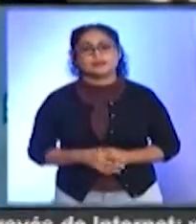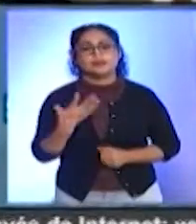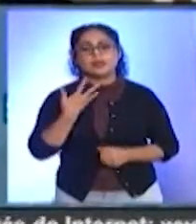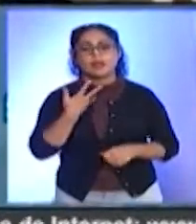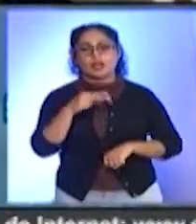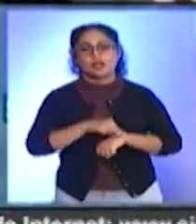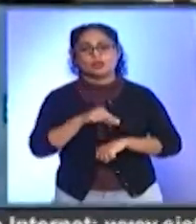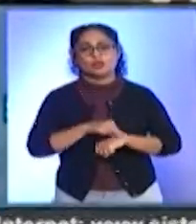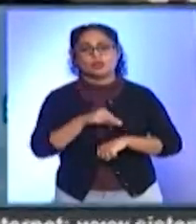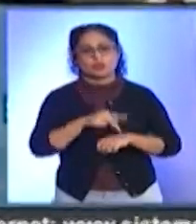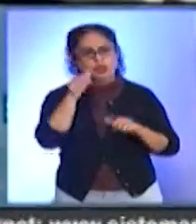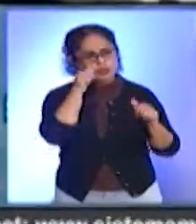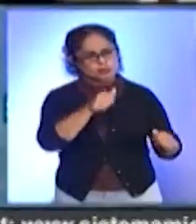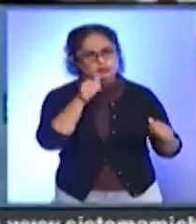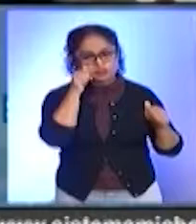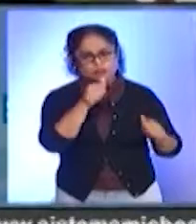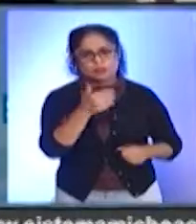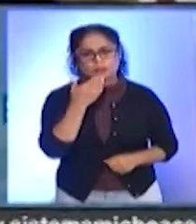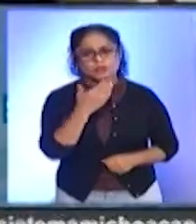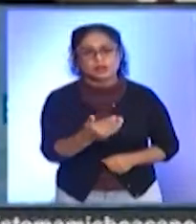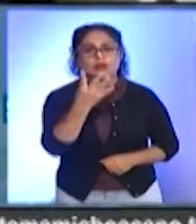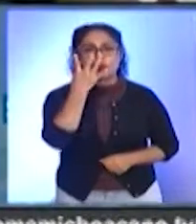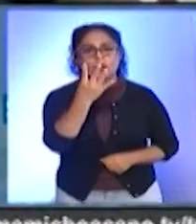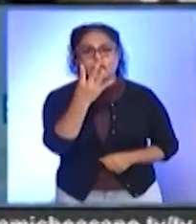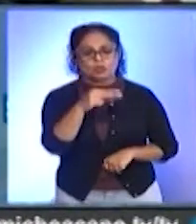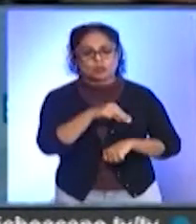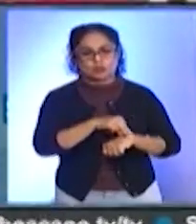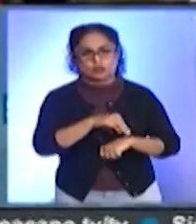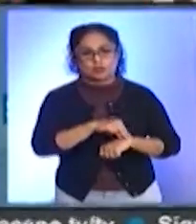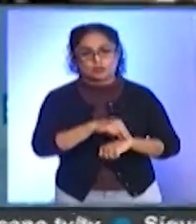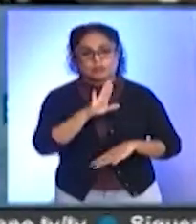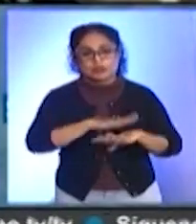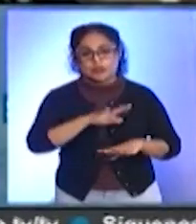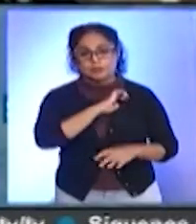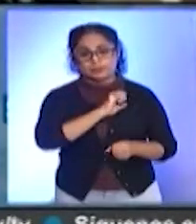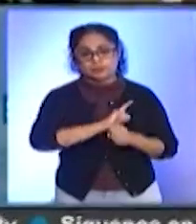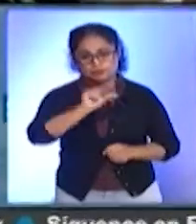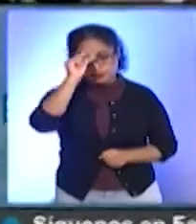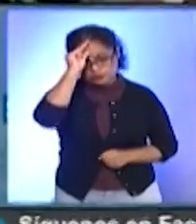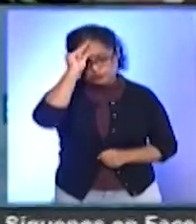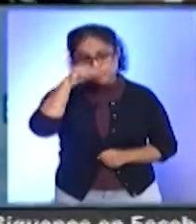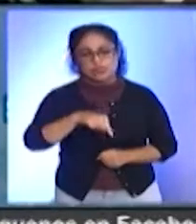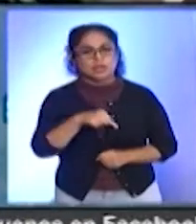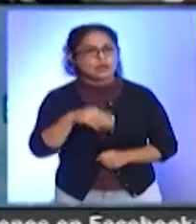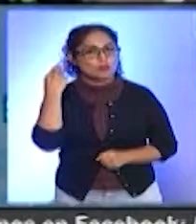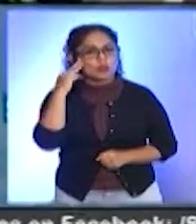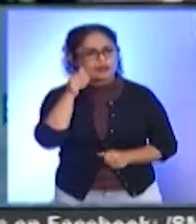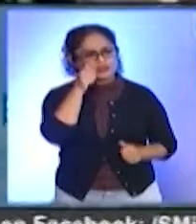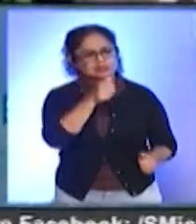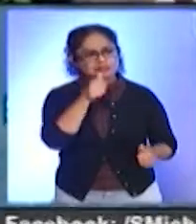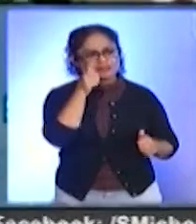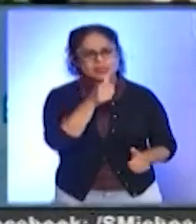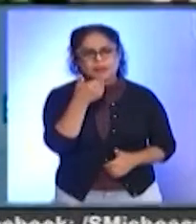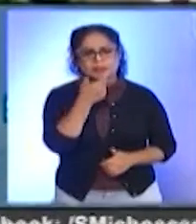médicos que lo está atendiendo, ¿verdad? Son cuatro médicos especialistas de los mejores de aquí de Morelia, que están muy al pendiente de él y la